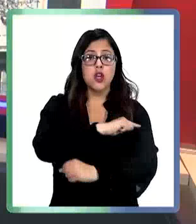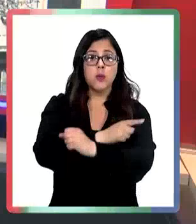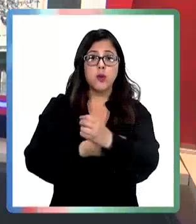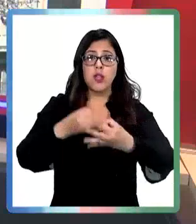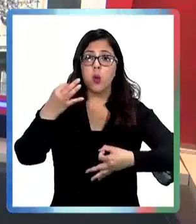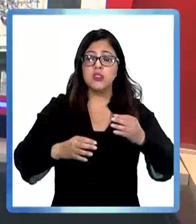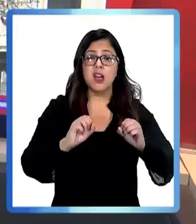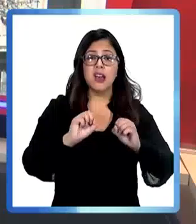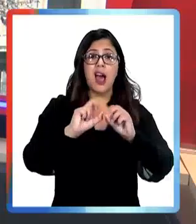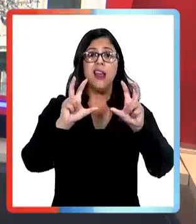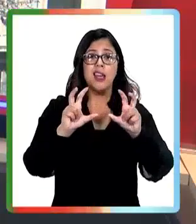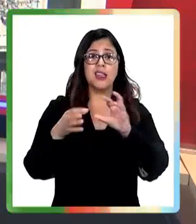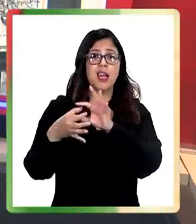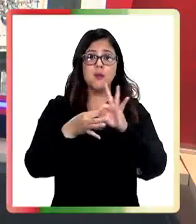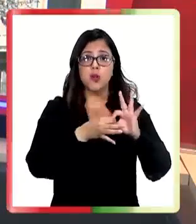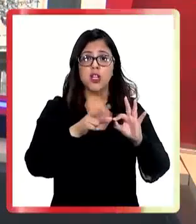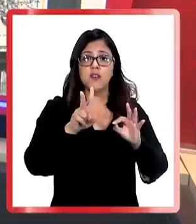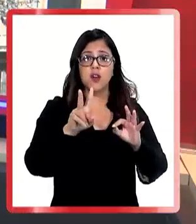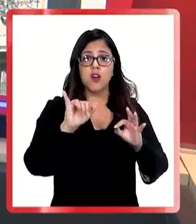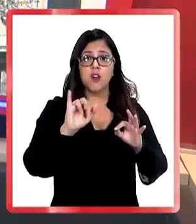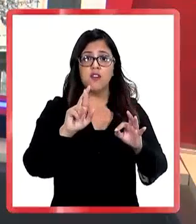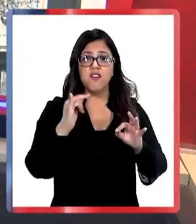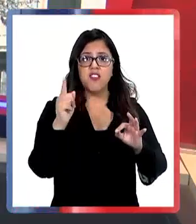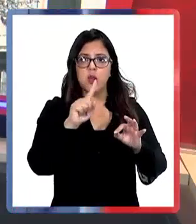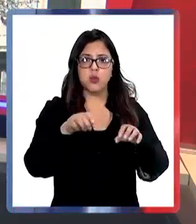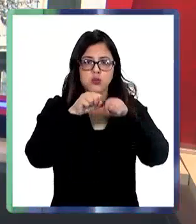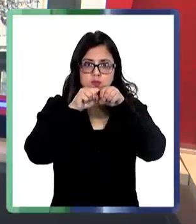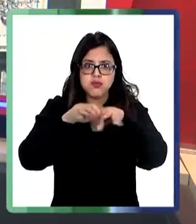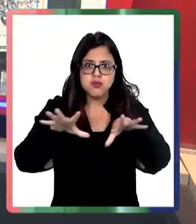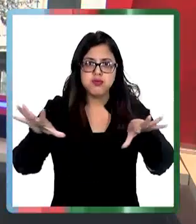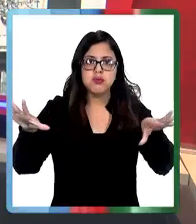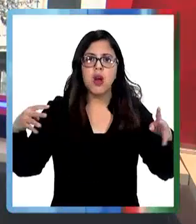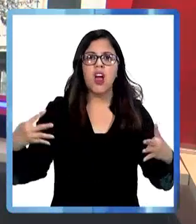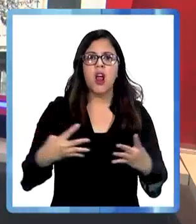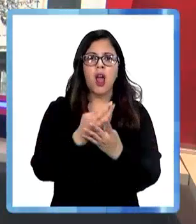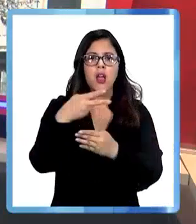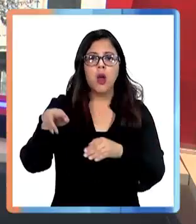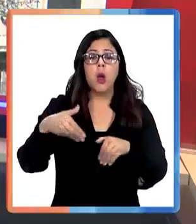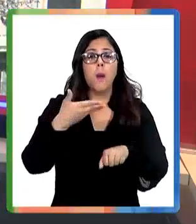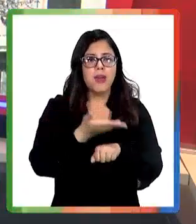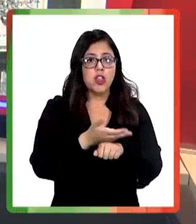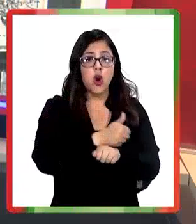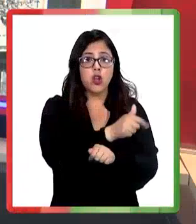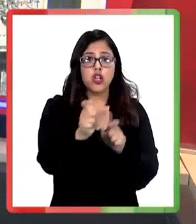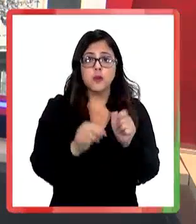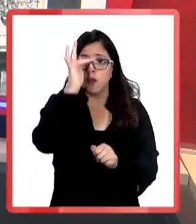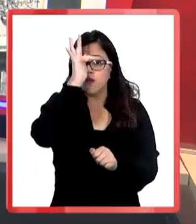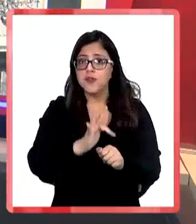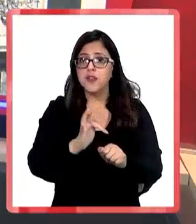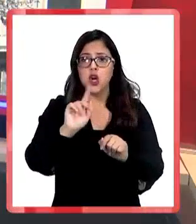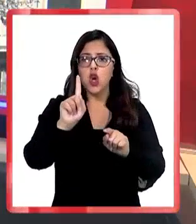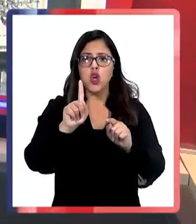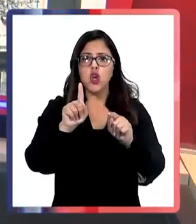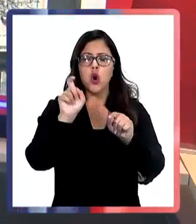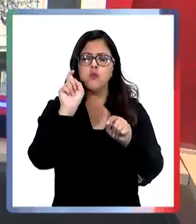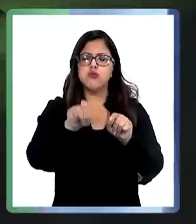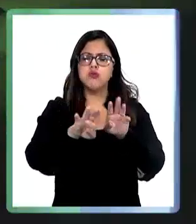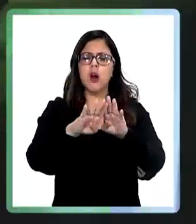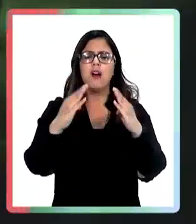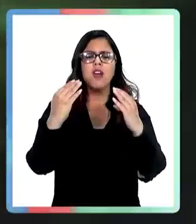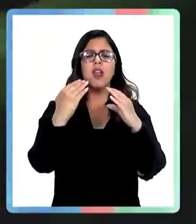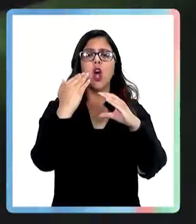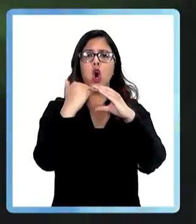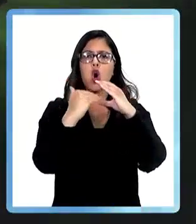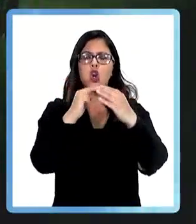emitió una alerta informática por un virus ransomware en su red. Por esto pidió a todos los funcionarios no abrir ni leer correos o